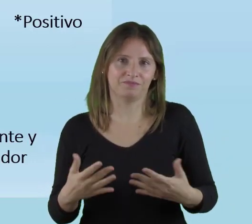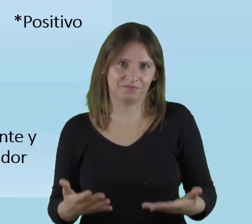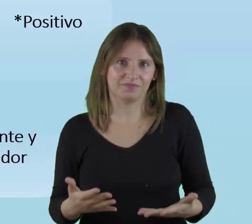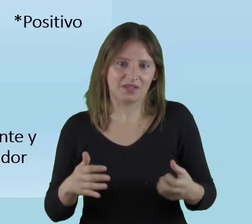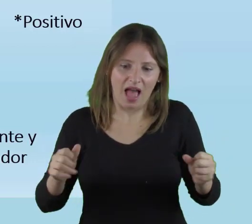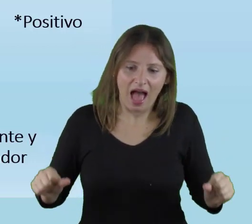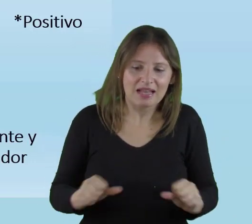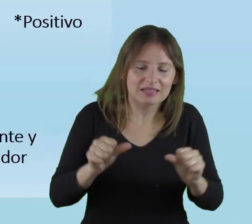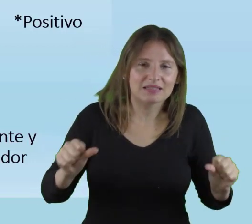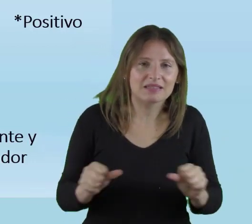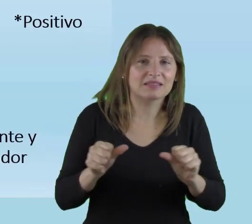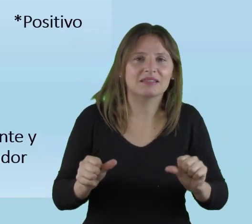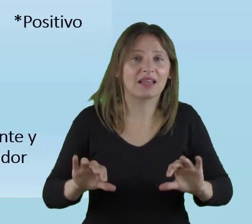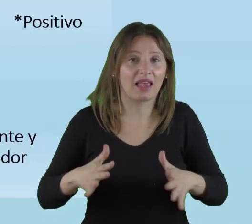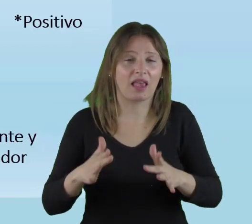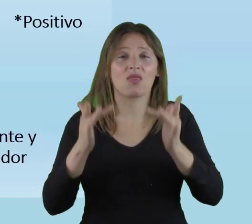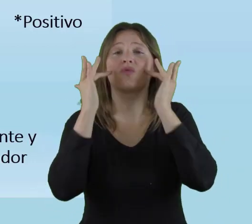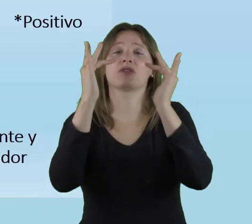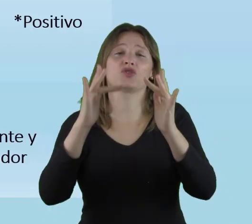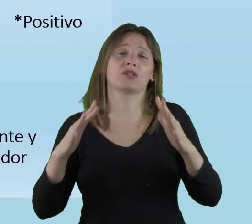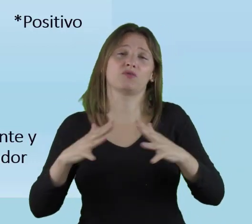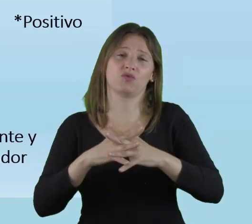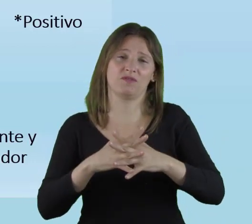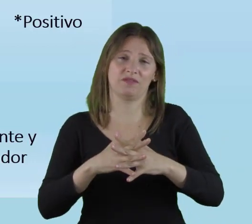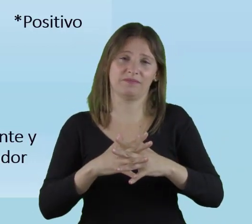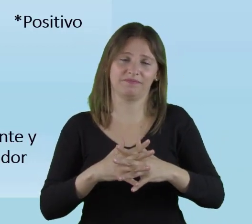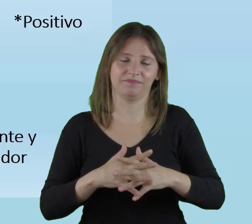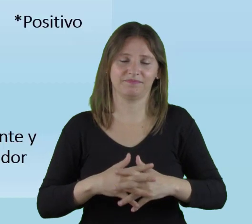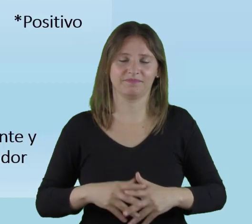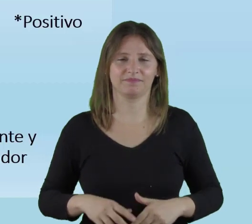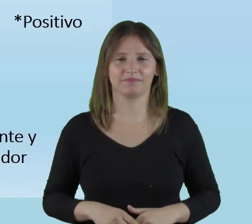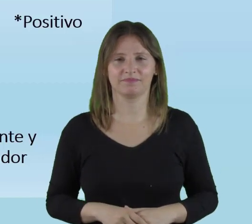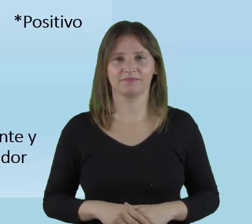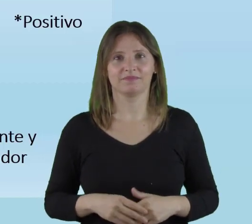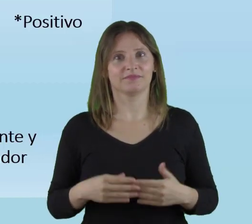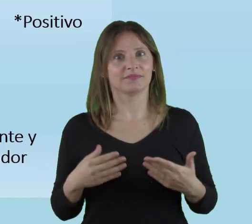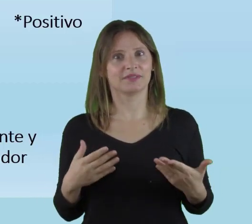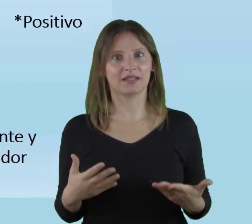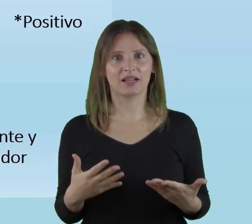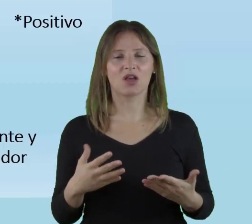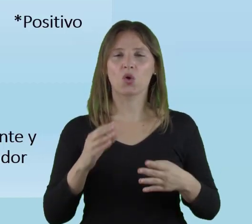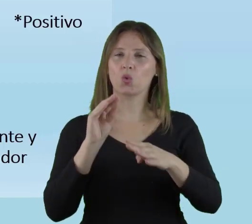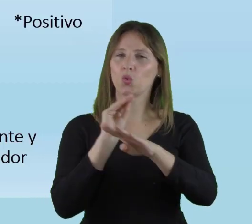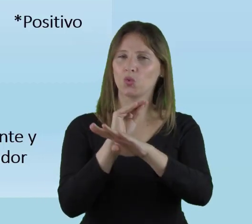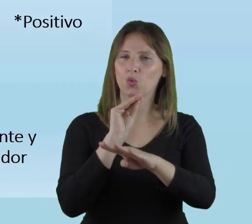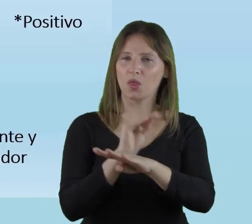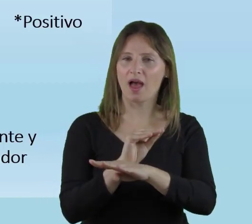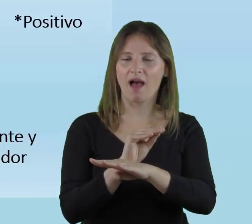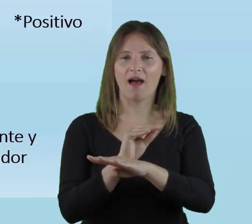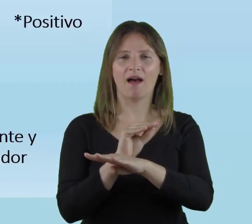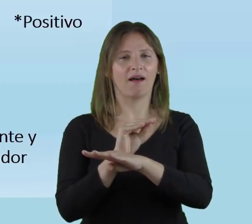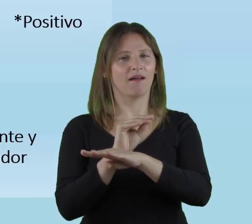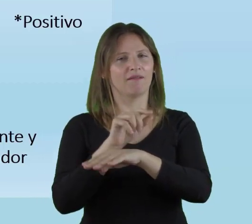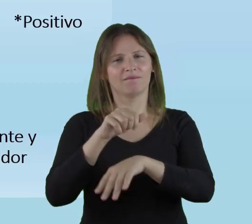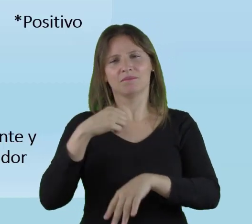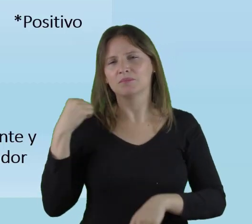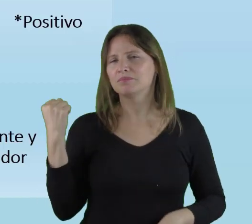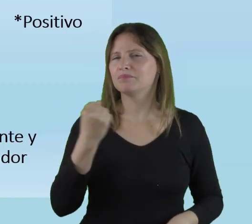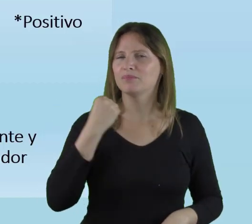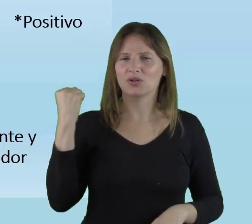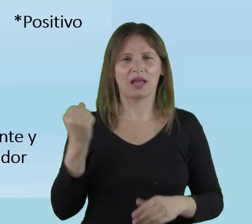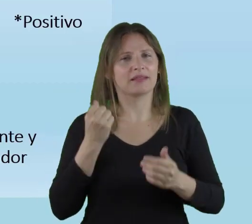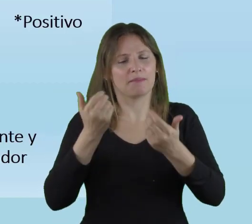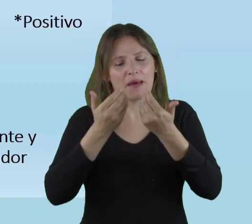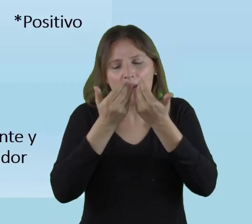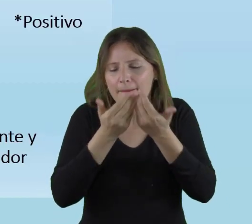estoy haciendo una educación inclusiva. Y es la cultura el punto de